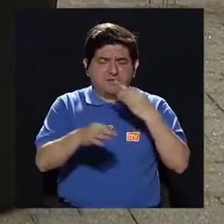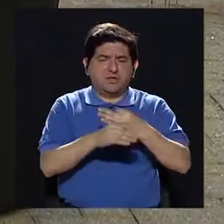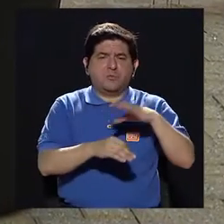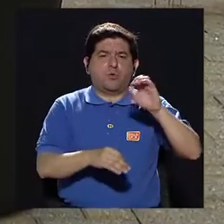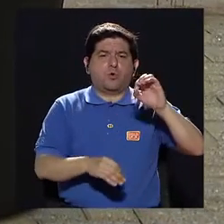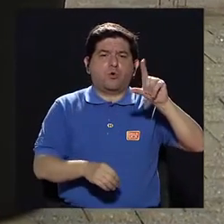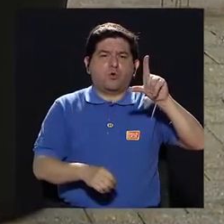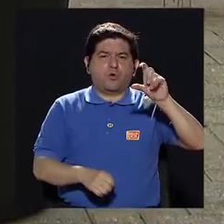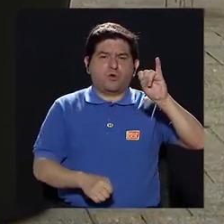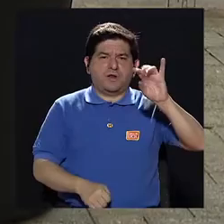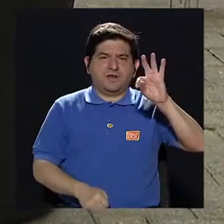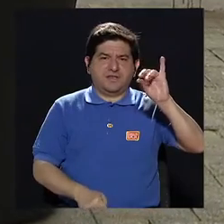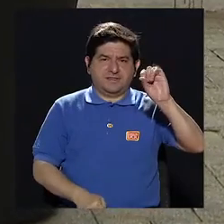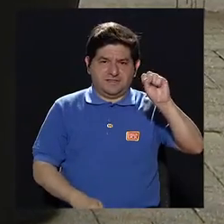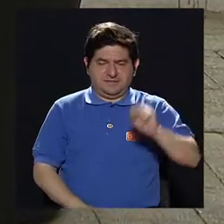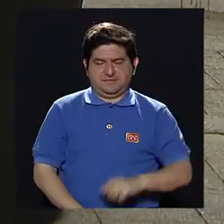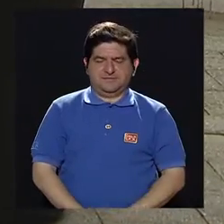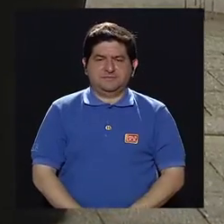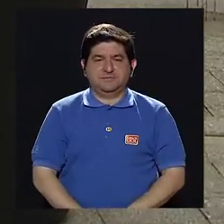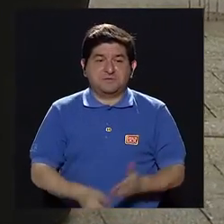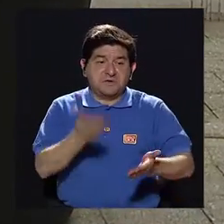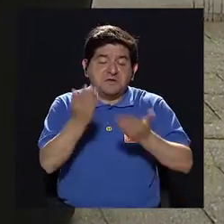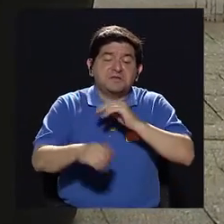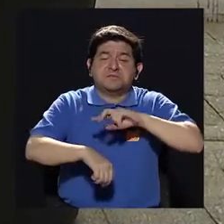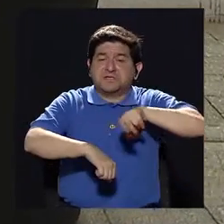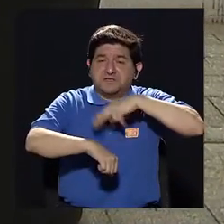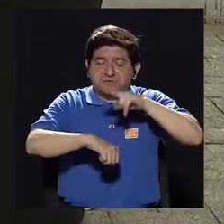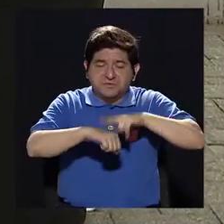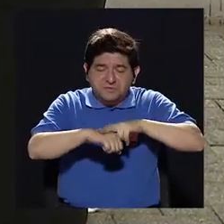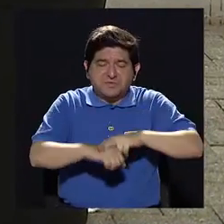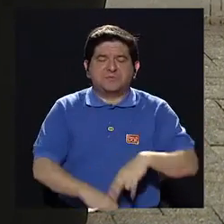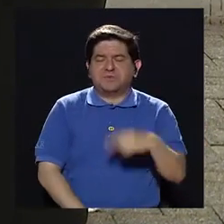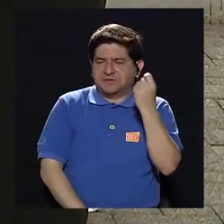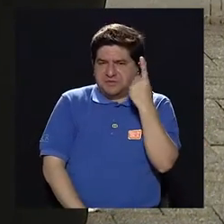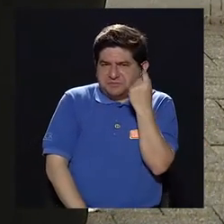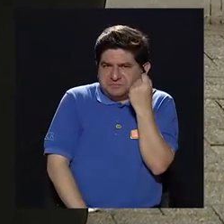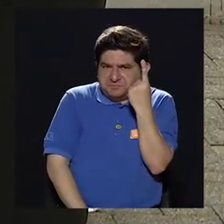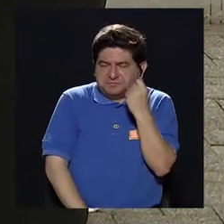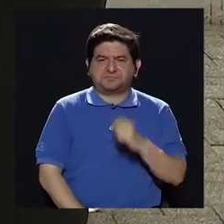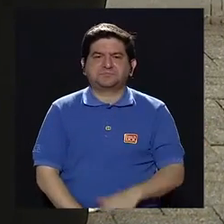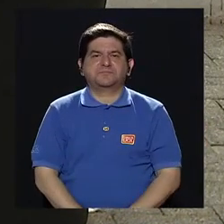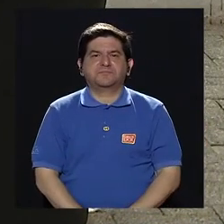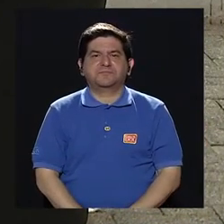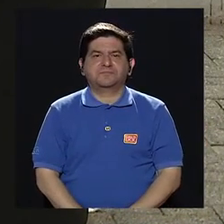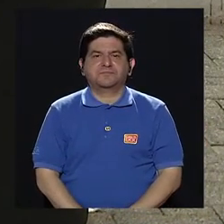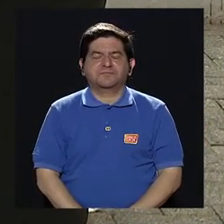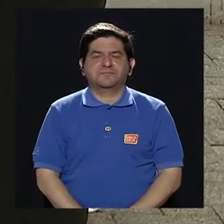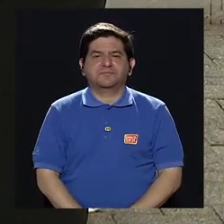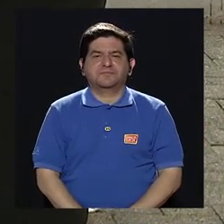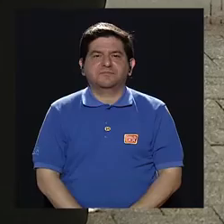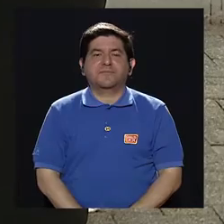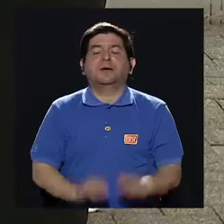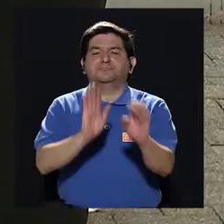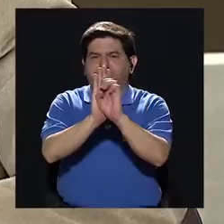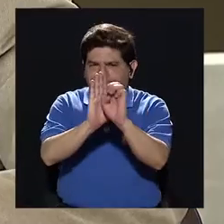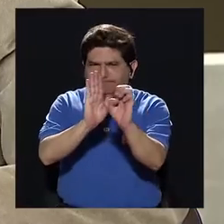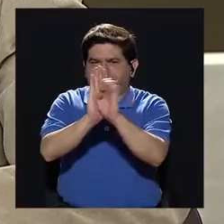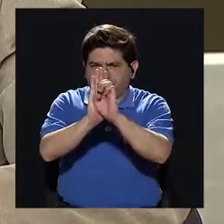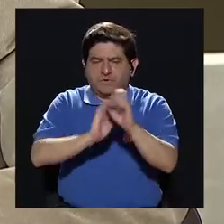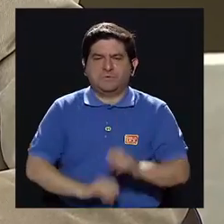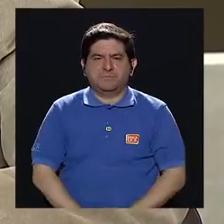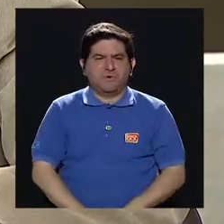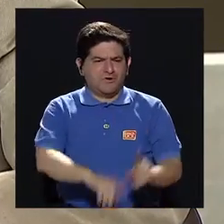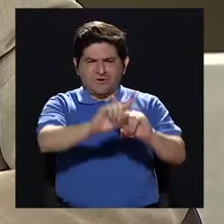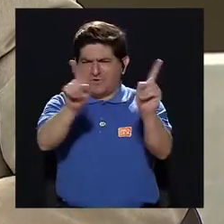comprendemos pues en la cotidianidad. ¿Cuáles son, por